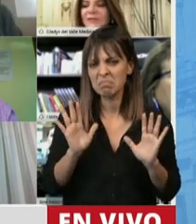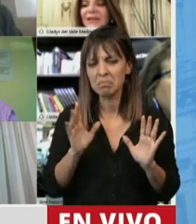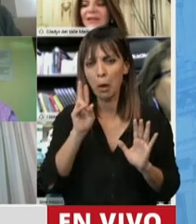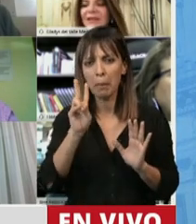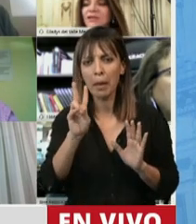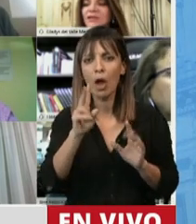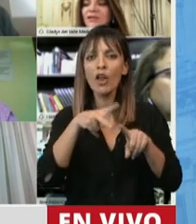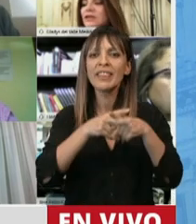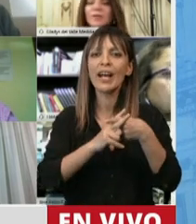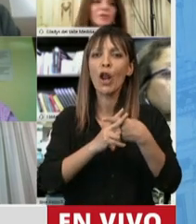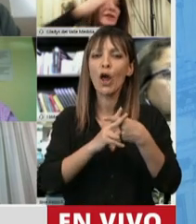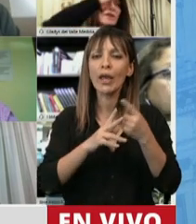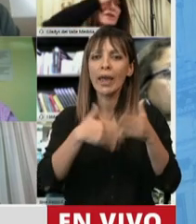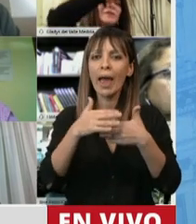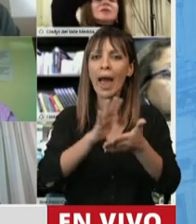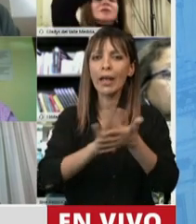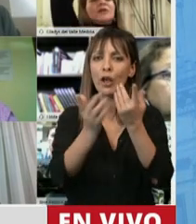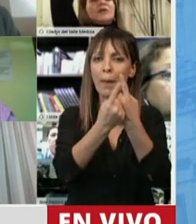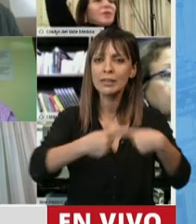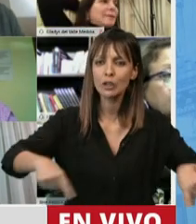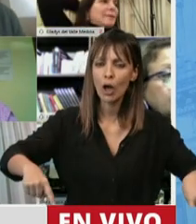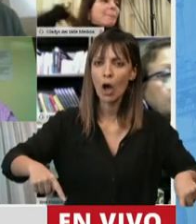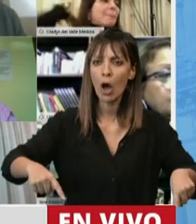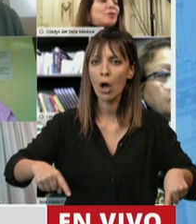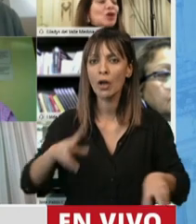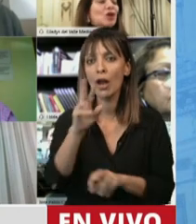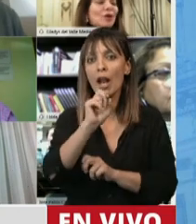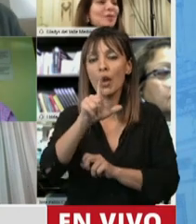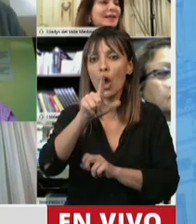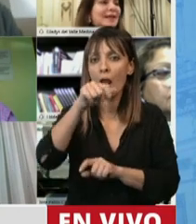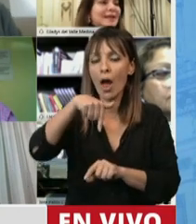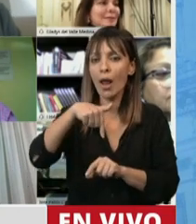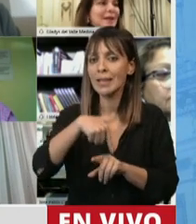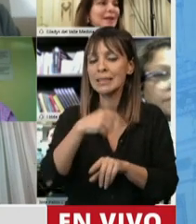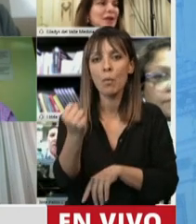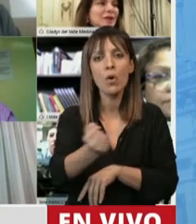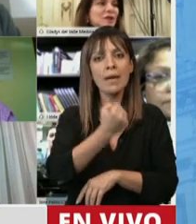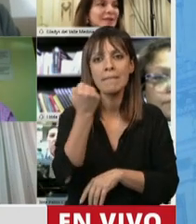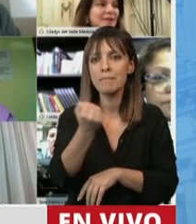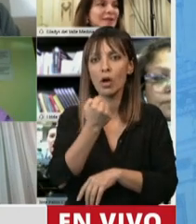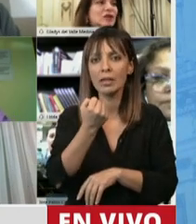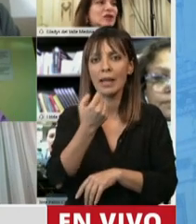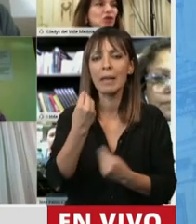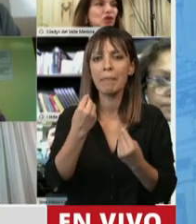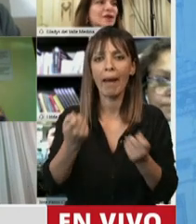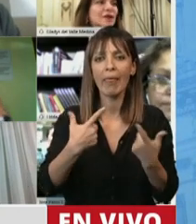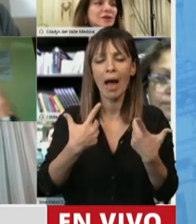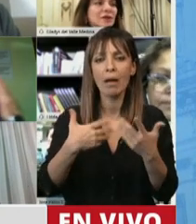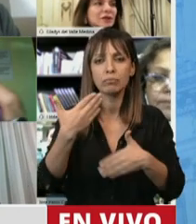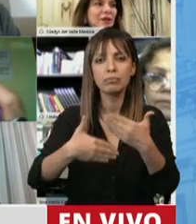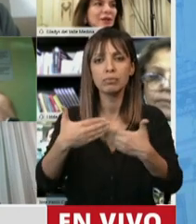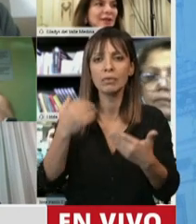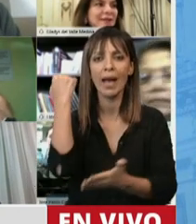que la tecnología y la innovación por el rol que cumplen se constituyen en un factor fundamental de la economía global en ese sentido